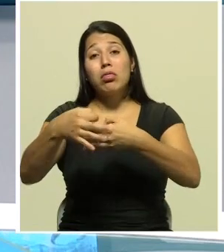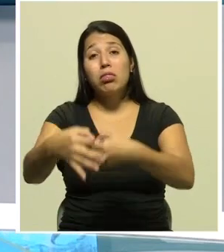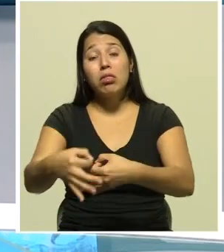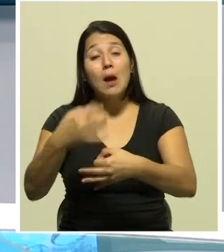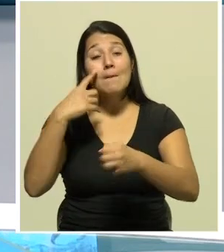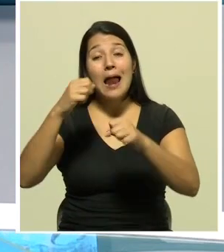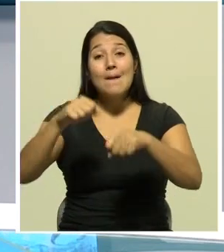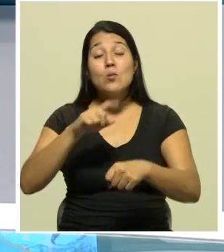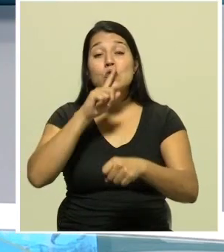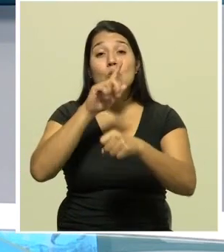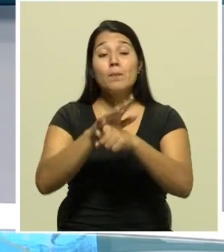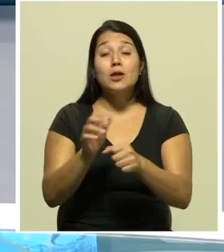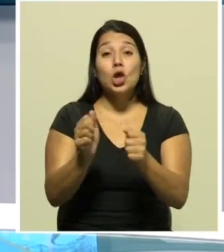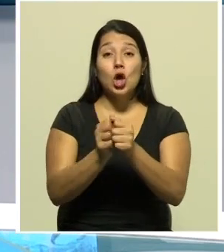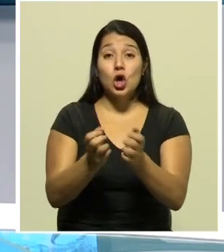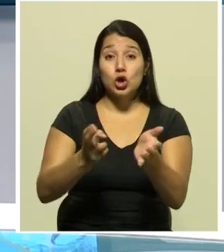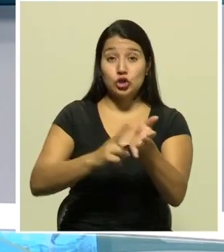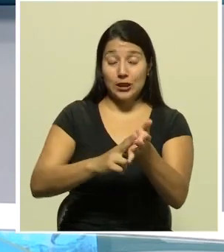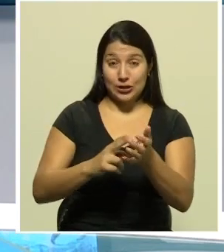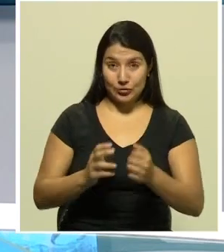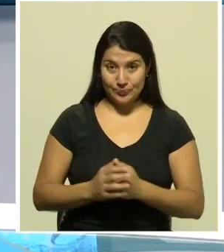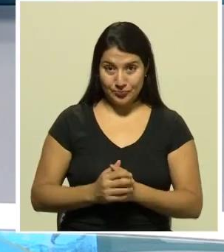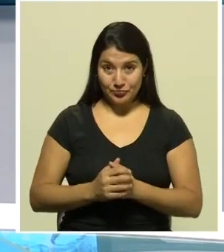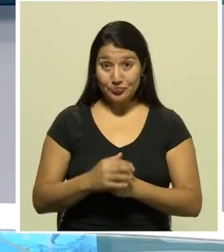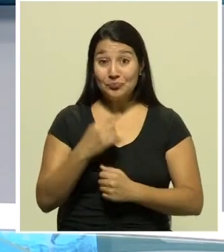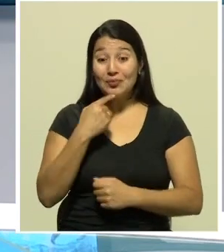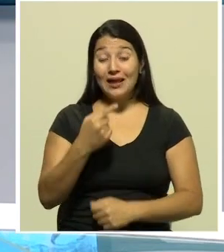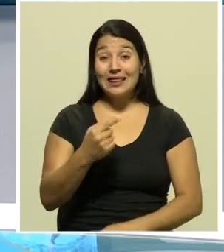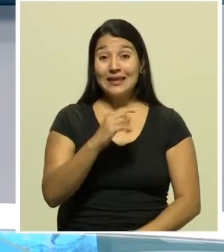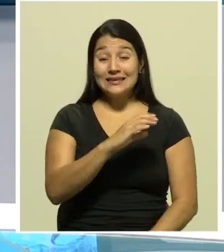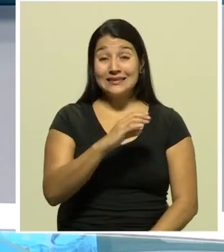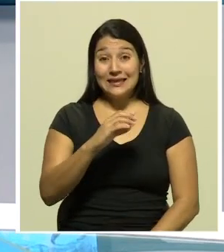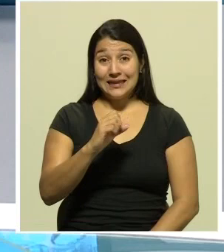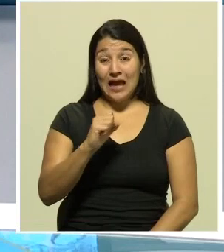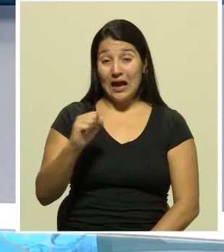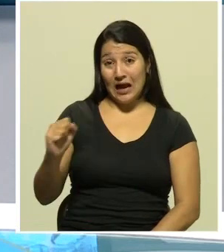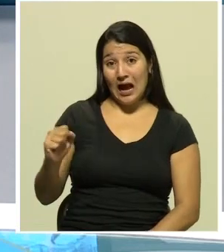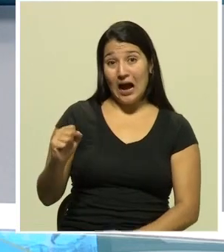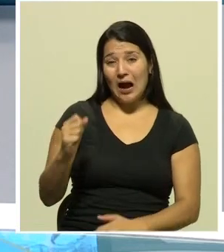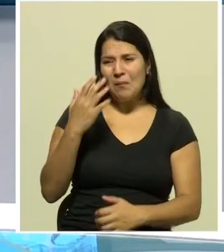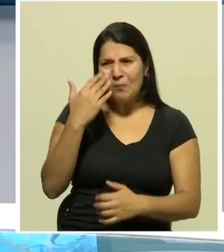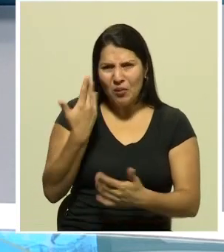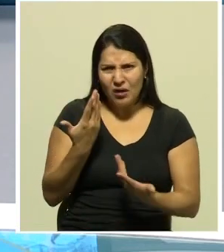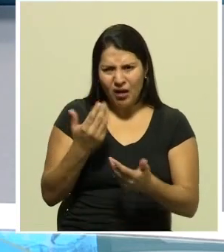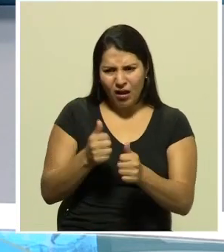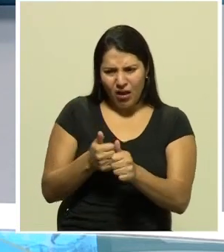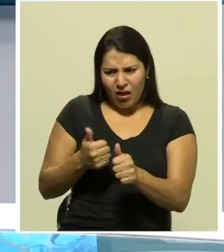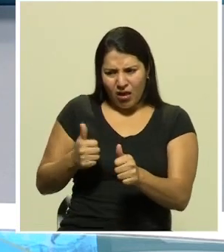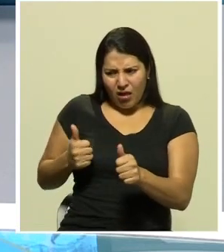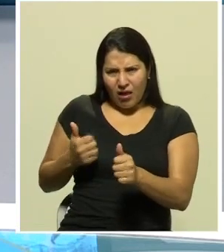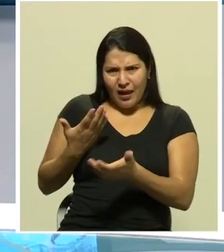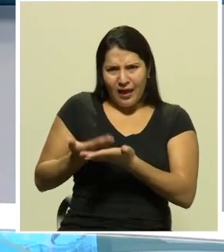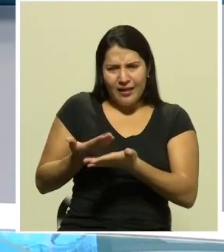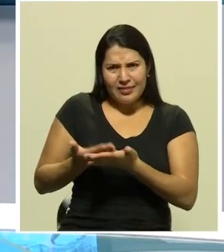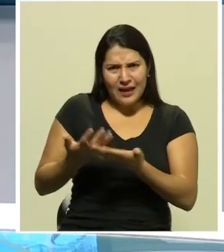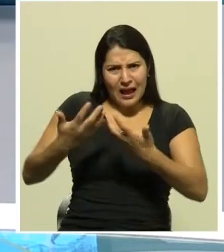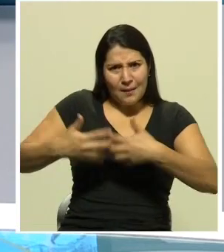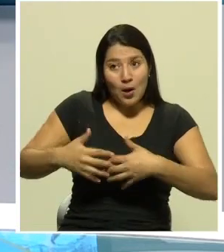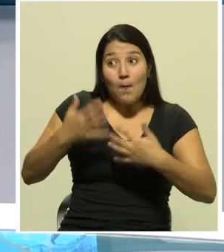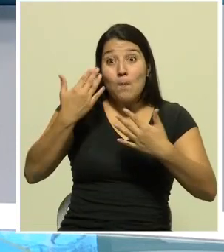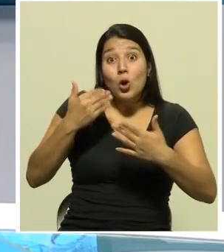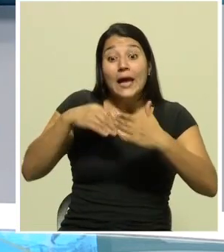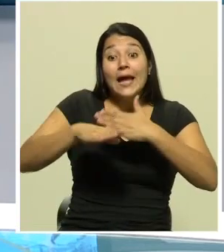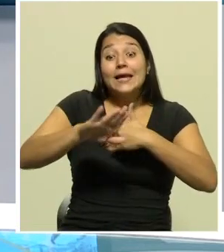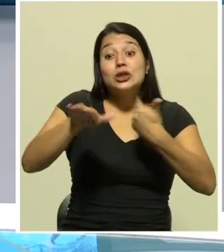cumplir con el contrato. Según la Caja, los retrasos obedecen a la alta demanda mundial de estos